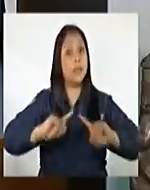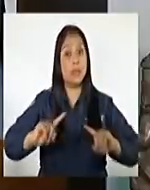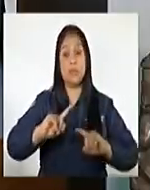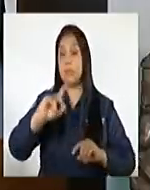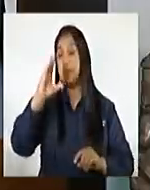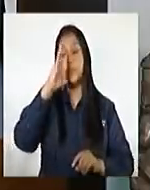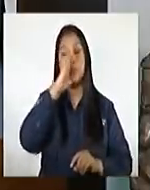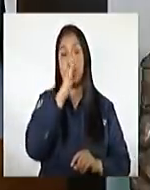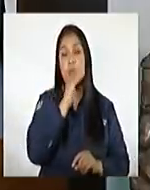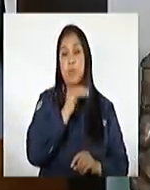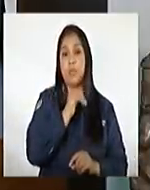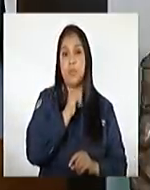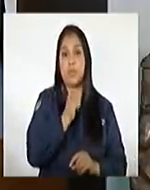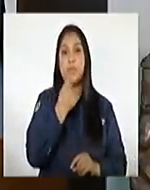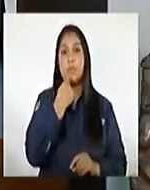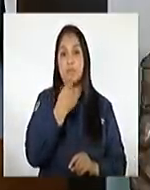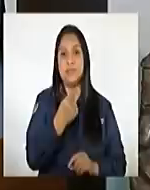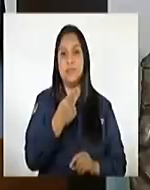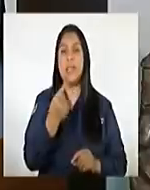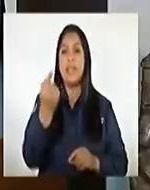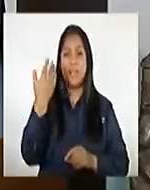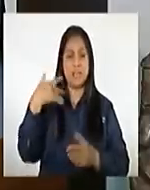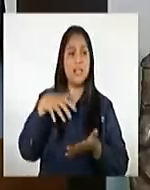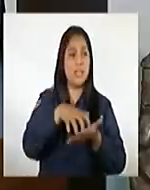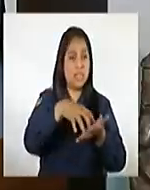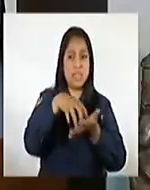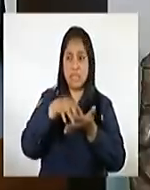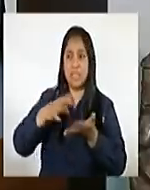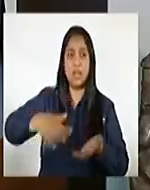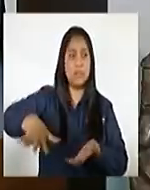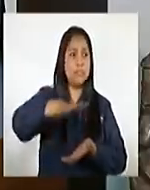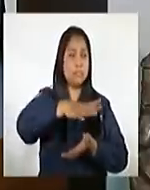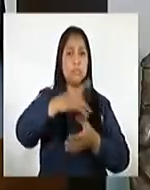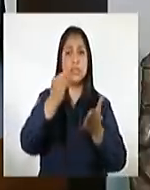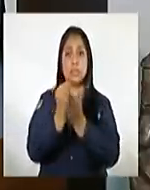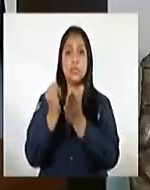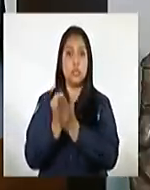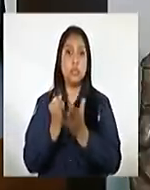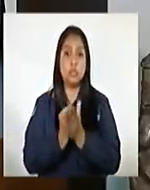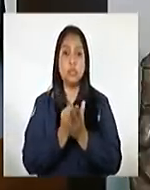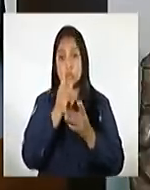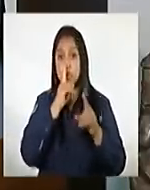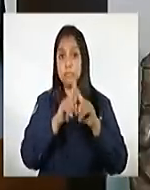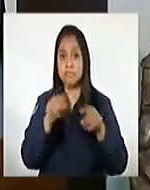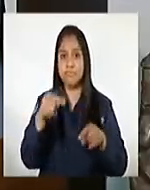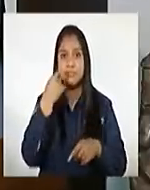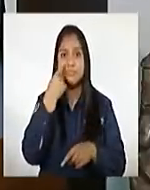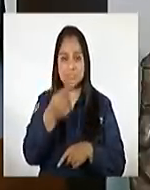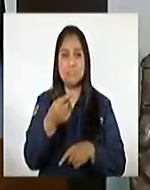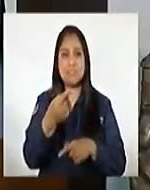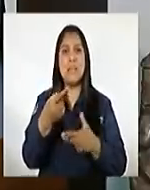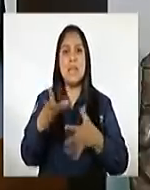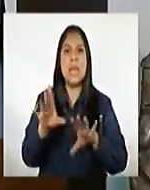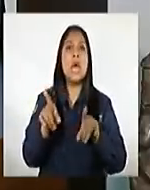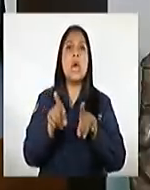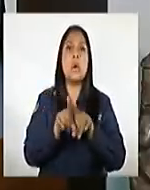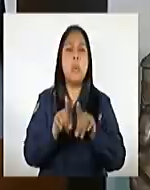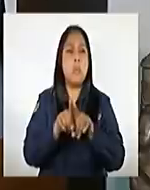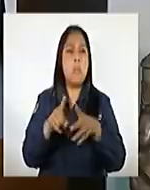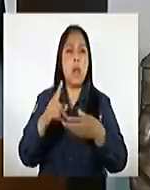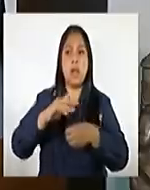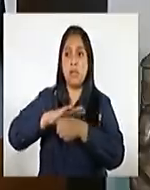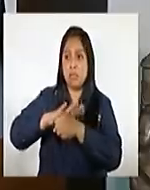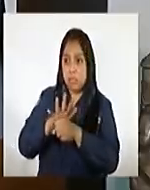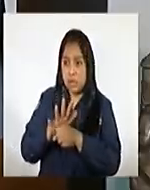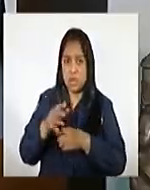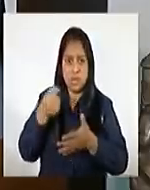no podemos negar la debilidad histórica de nuestras instituciones que hace que compitamos de forma desequilibrada contra la pandemia.